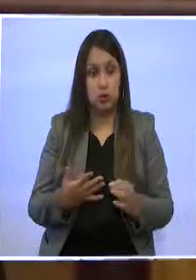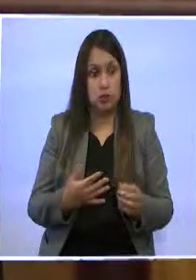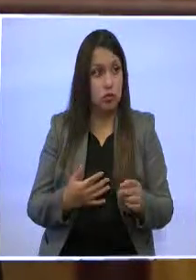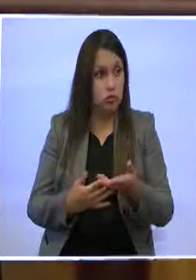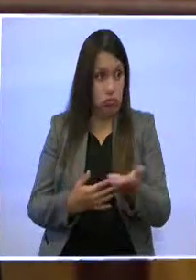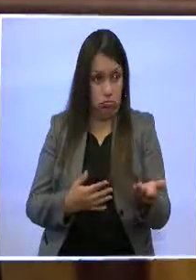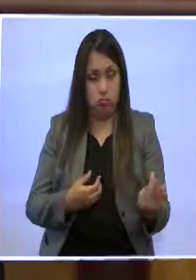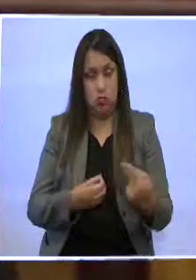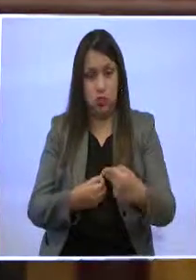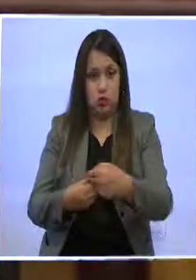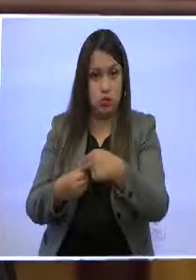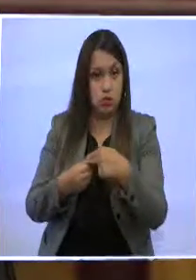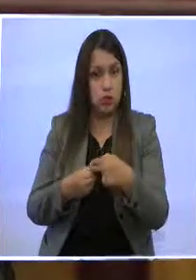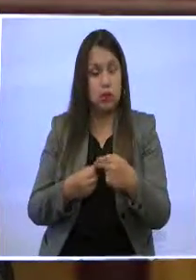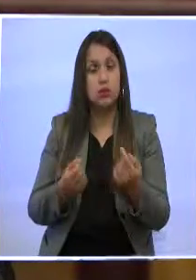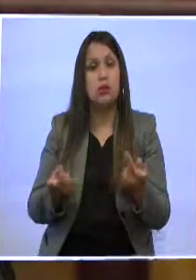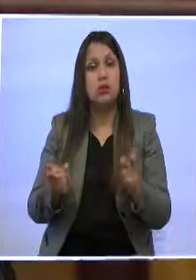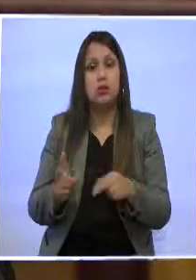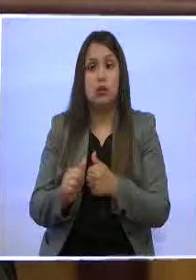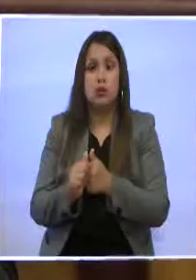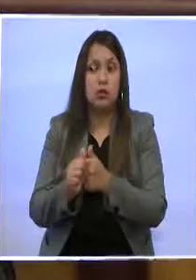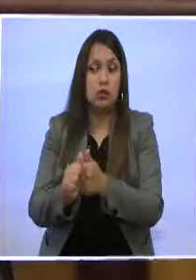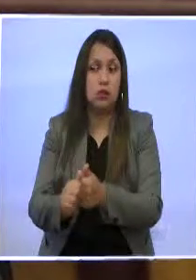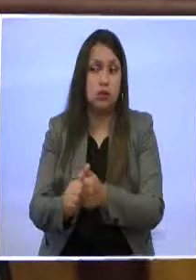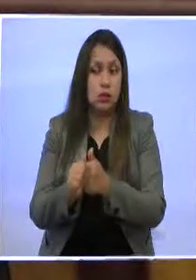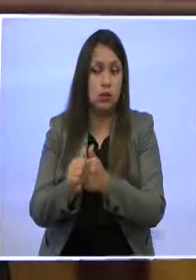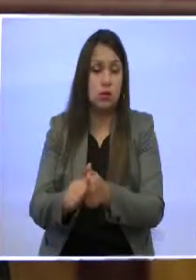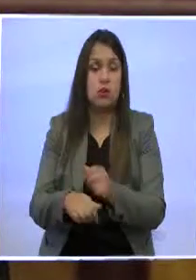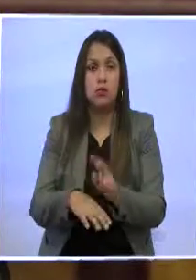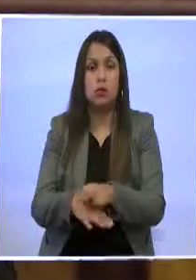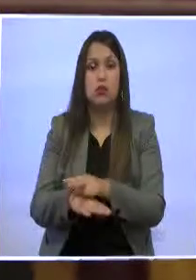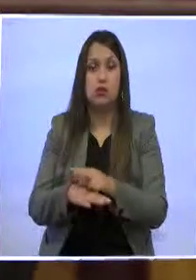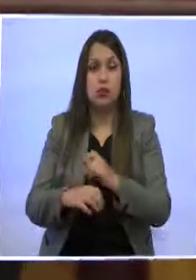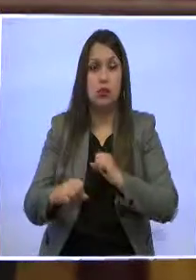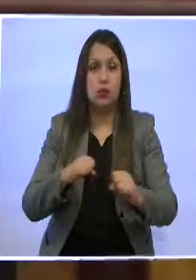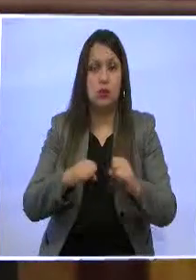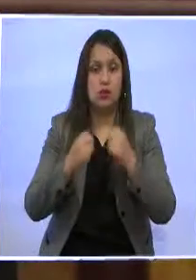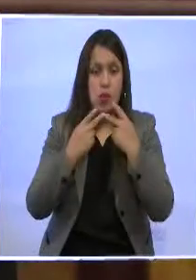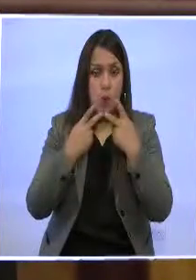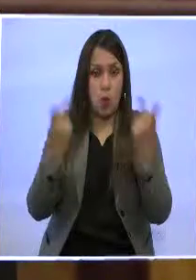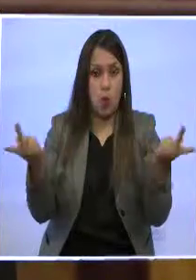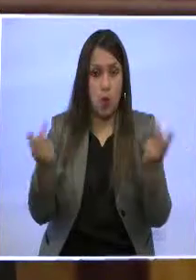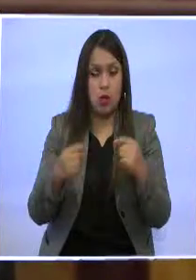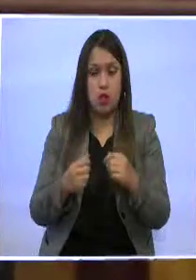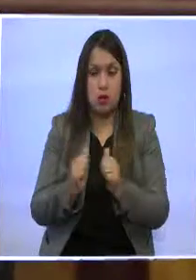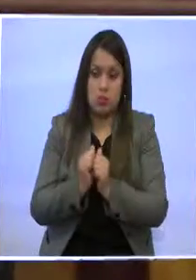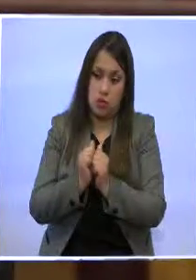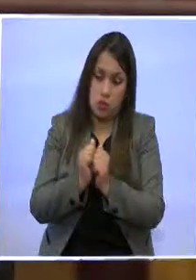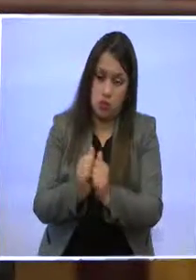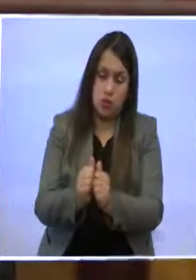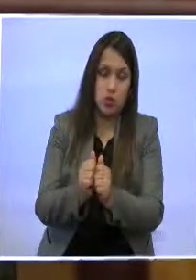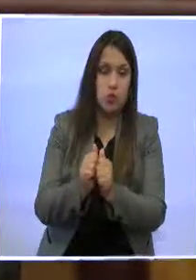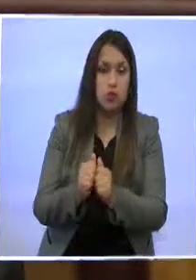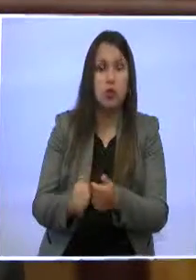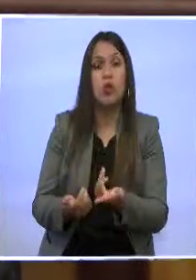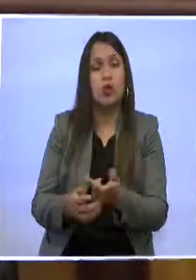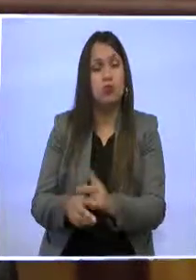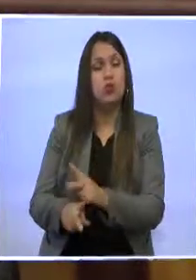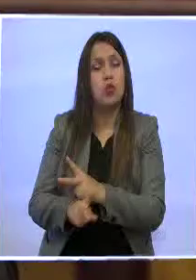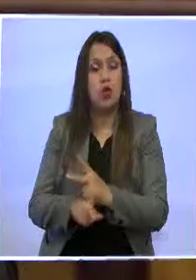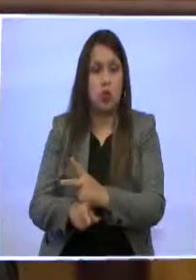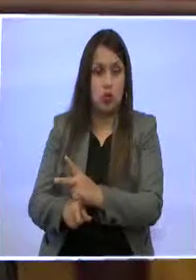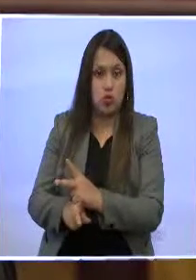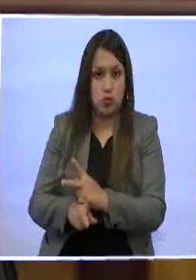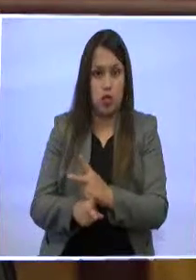veedurías y ejercicios de seguimiento ciudadano a la gestión pública, acompañadas por supuesto desde la concejalía, y la